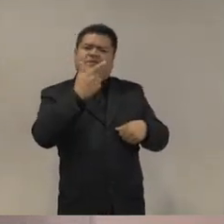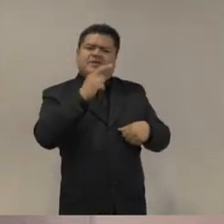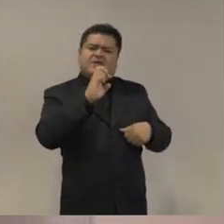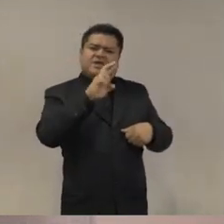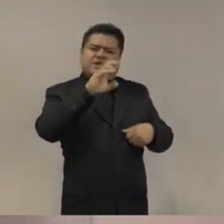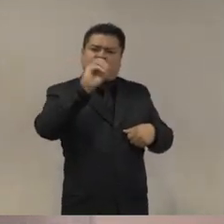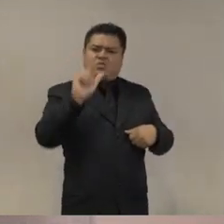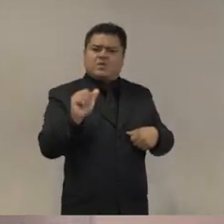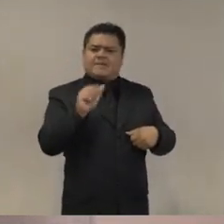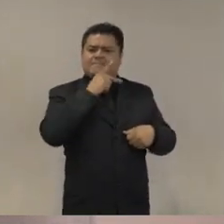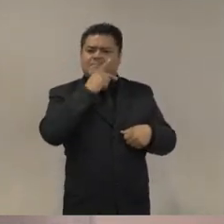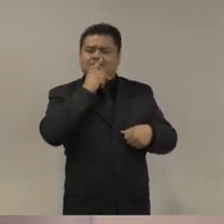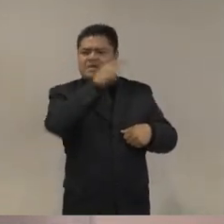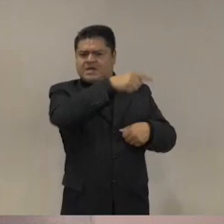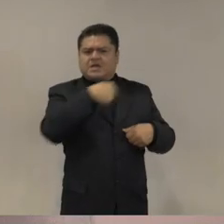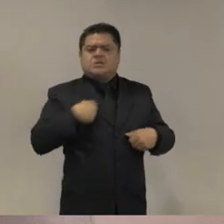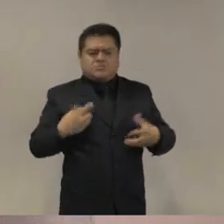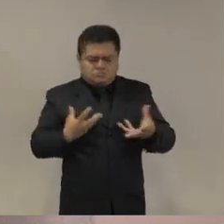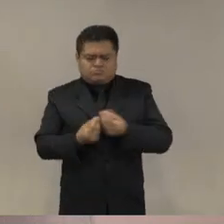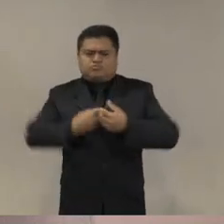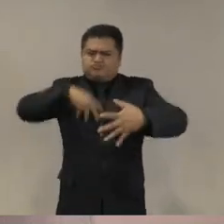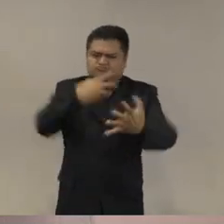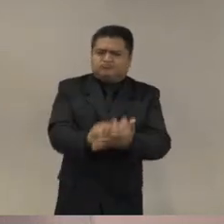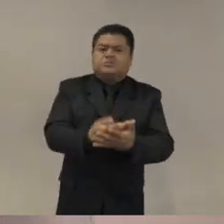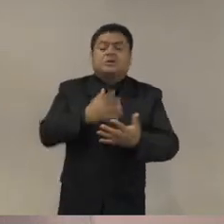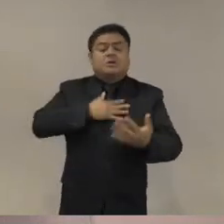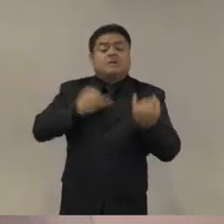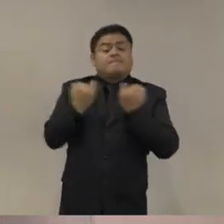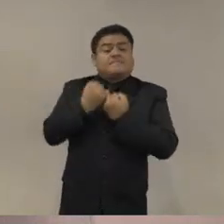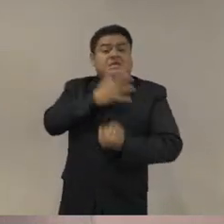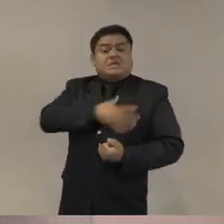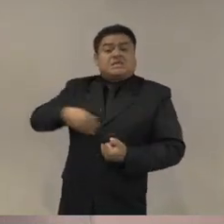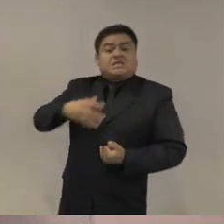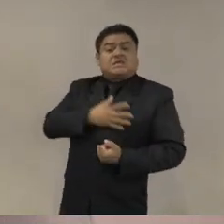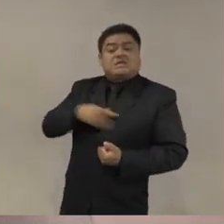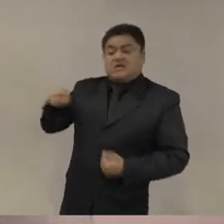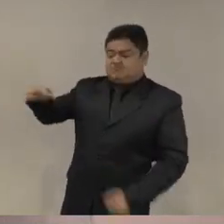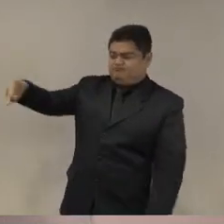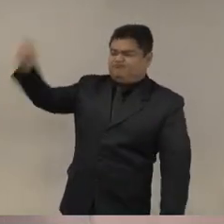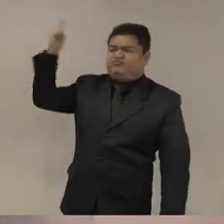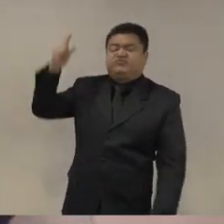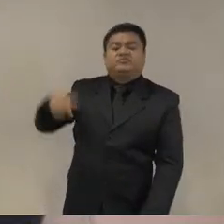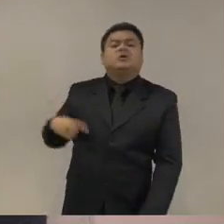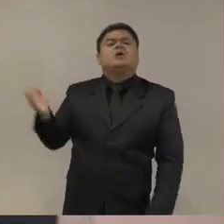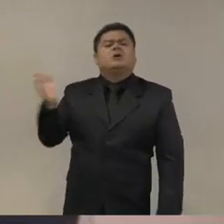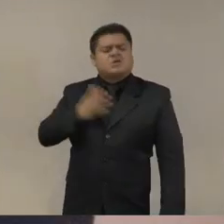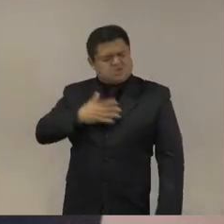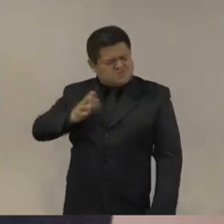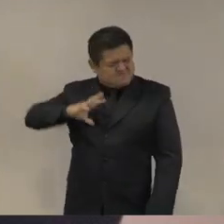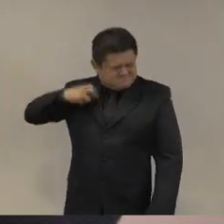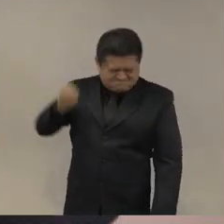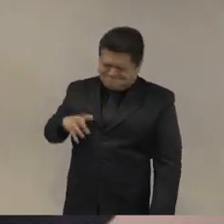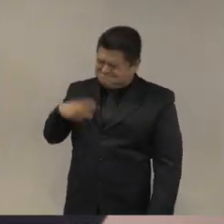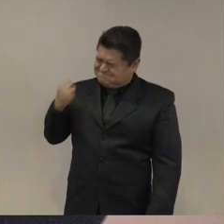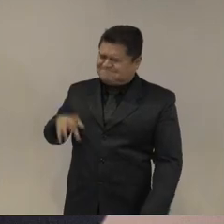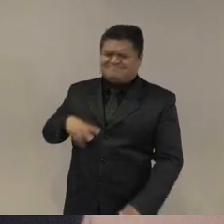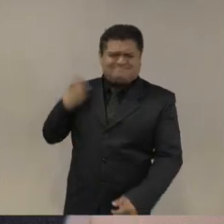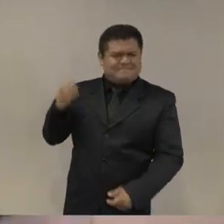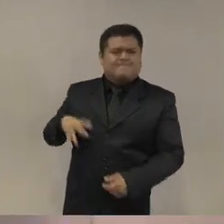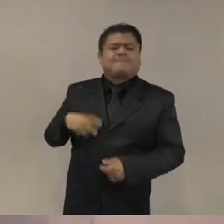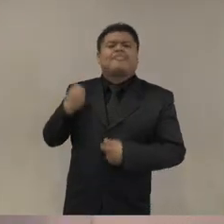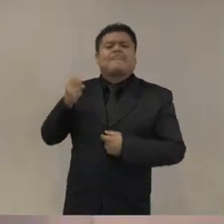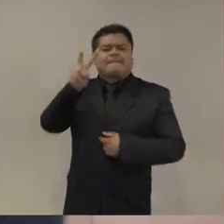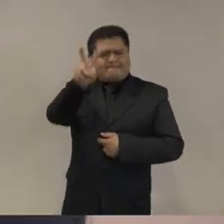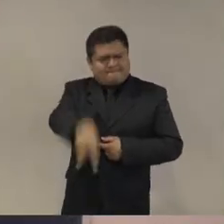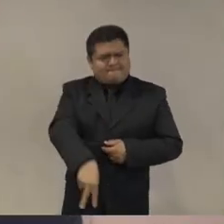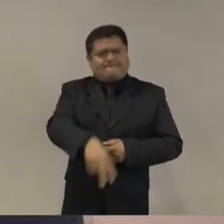tengo una hija a la que le dieron un balazo y he sido una sobreviviente yo no entiendo nada que